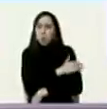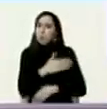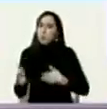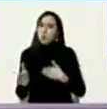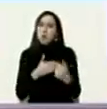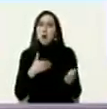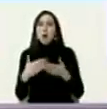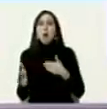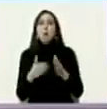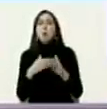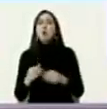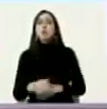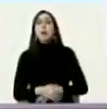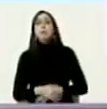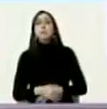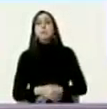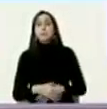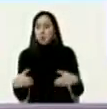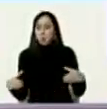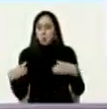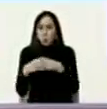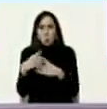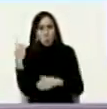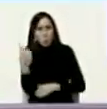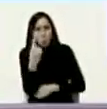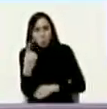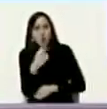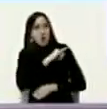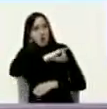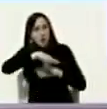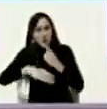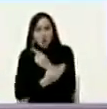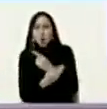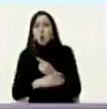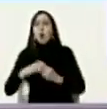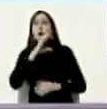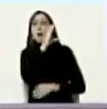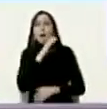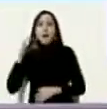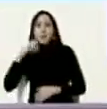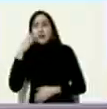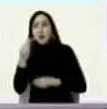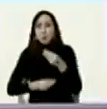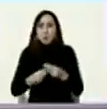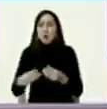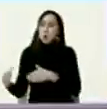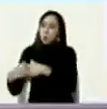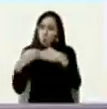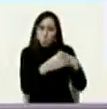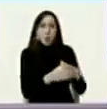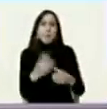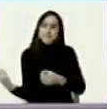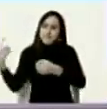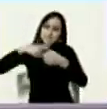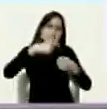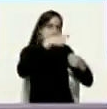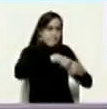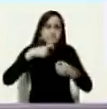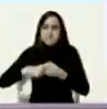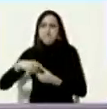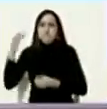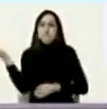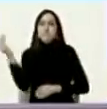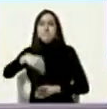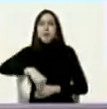plataforma unitaria por venezuela de guaidó y de capriles sentar al resto de los opositores así que creo